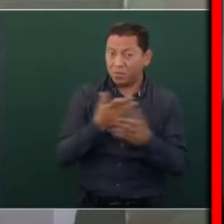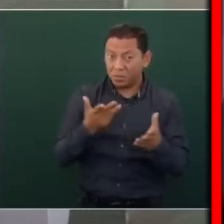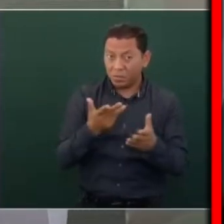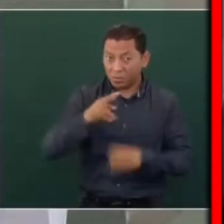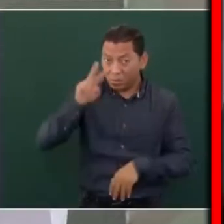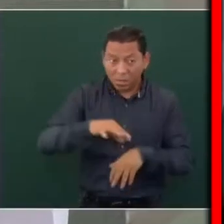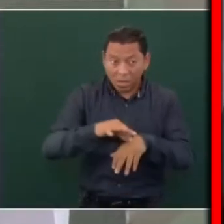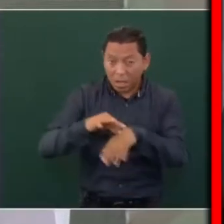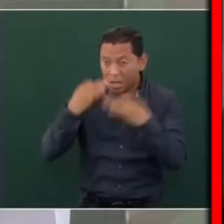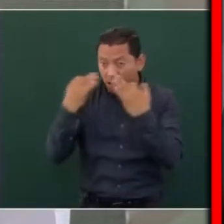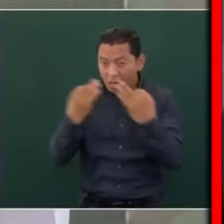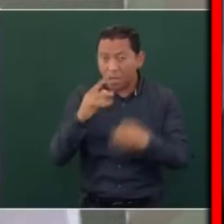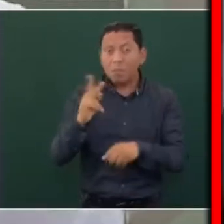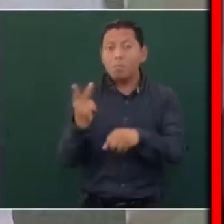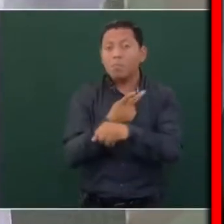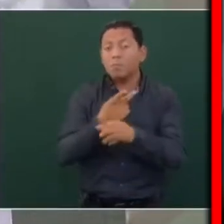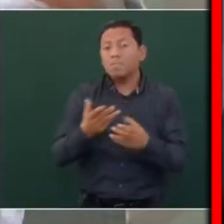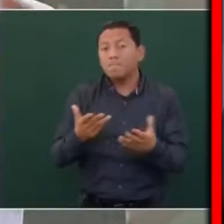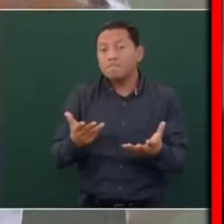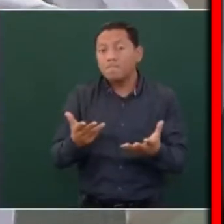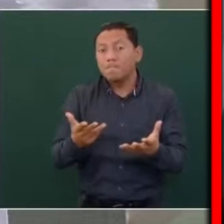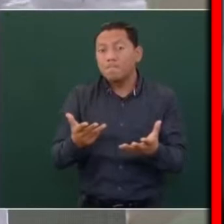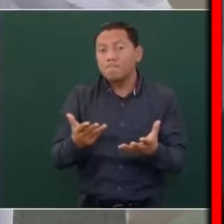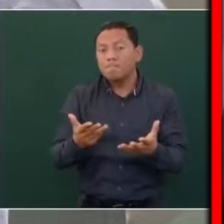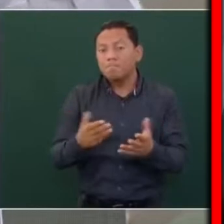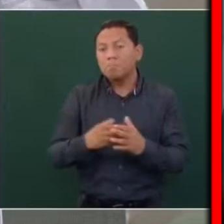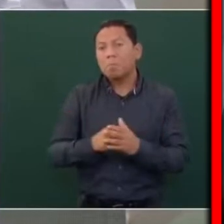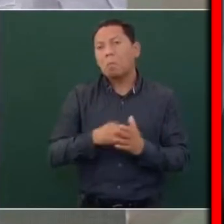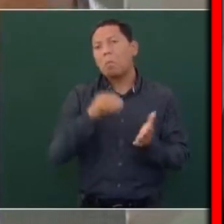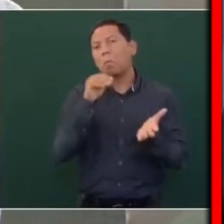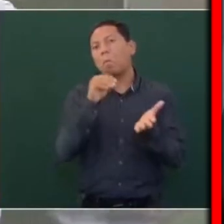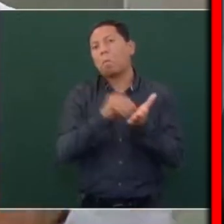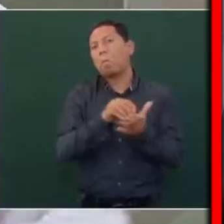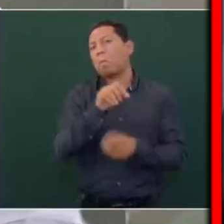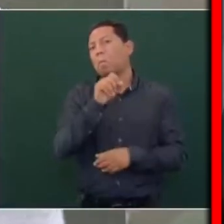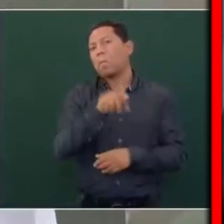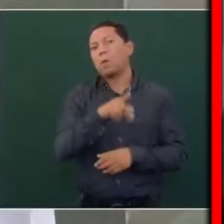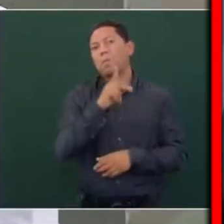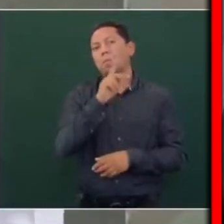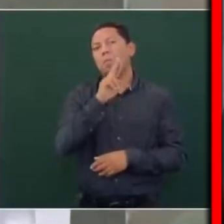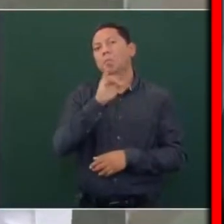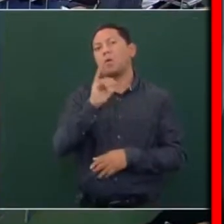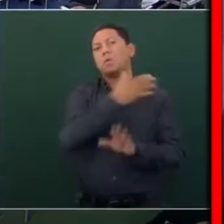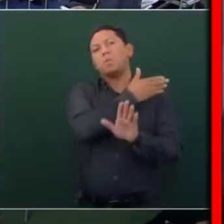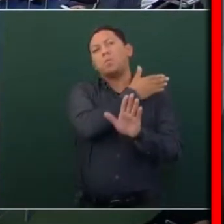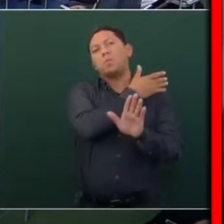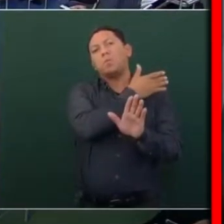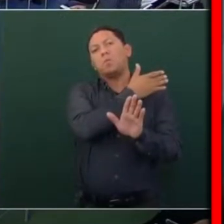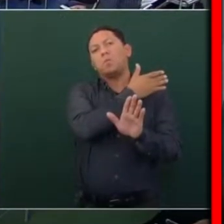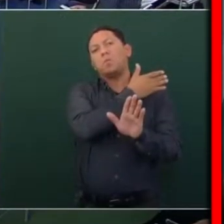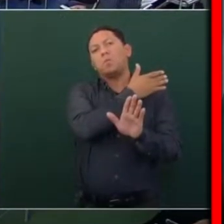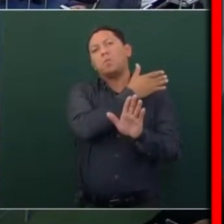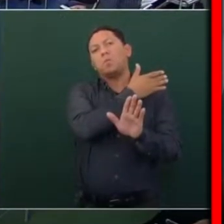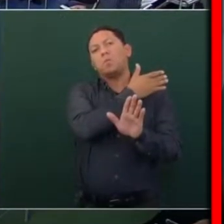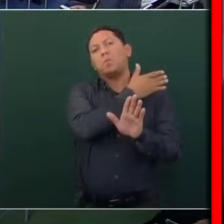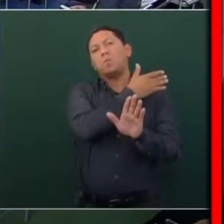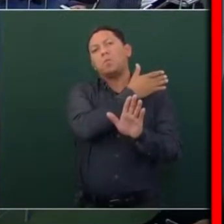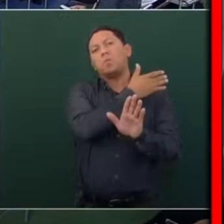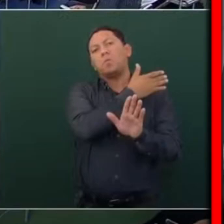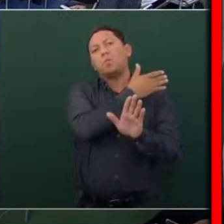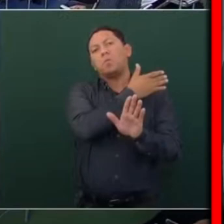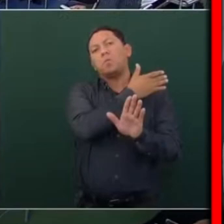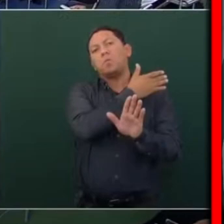hechos. Pues, continuó lo mismo. Bueno,